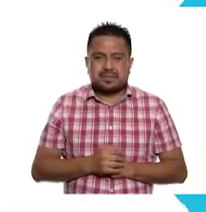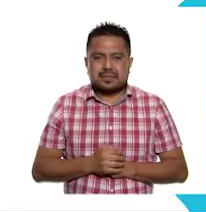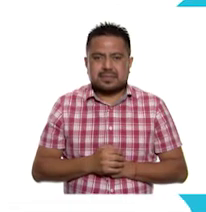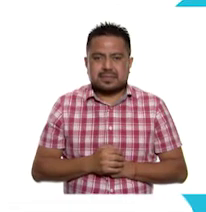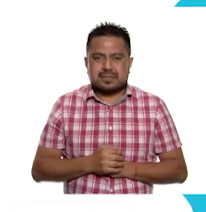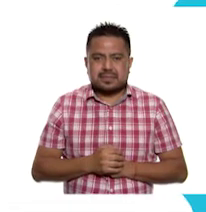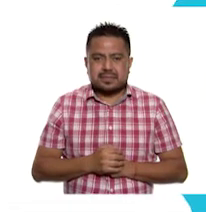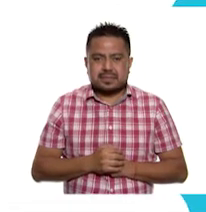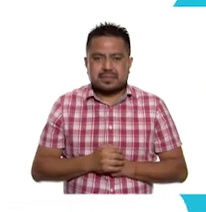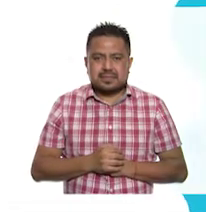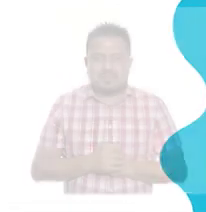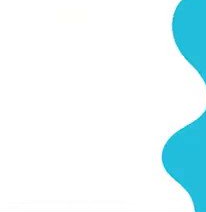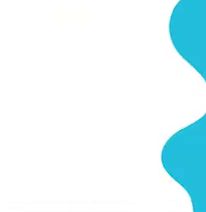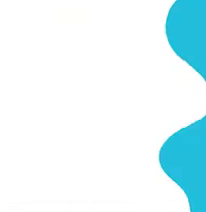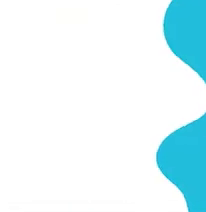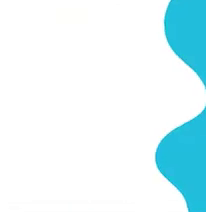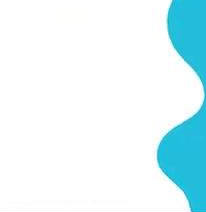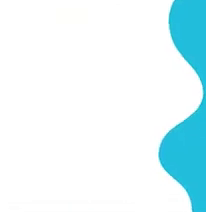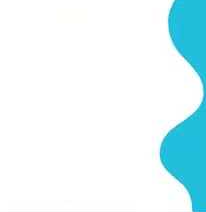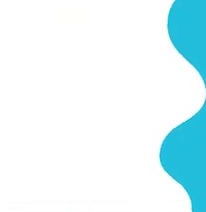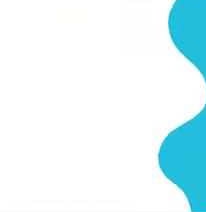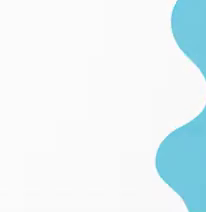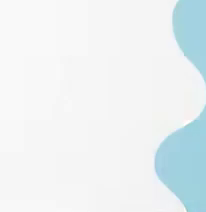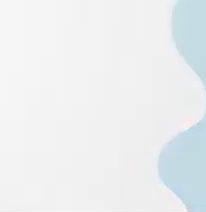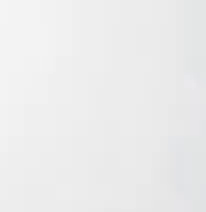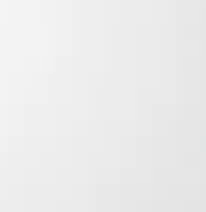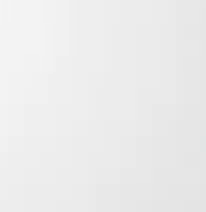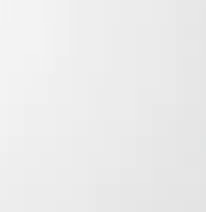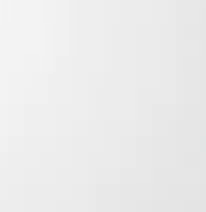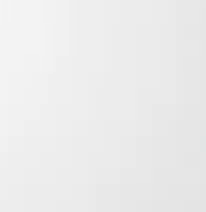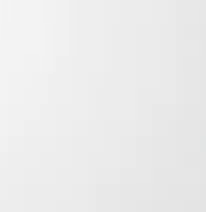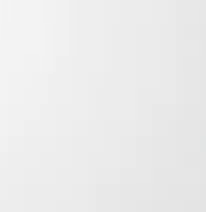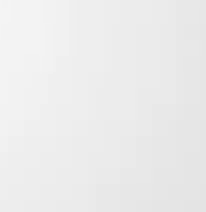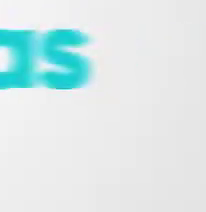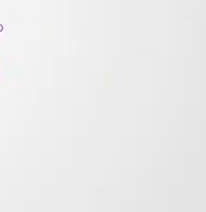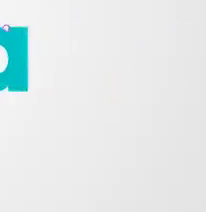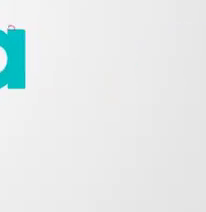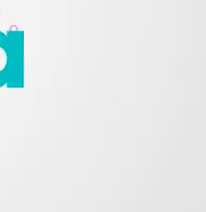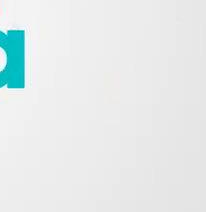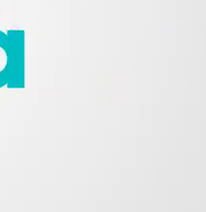.cep.gov.mx.